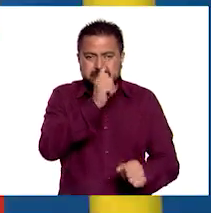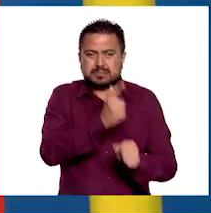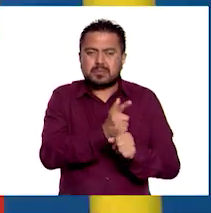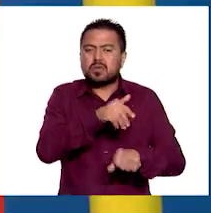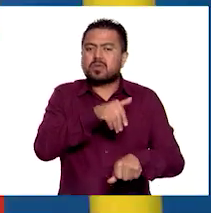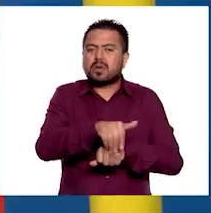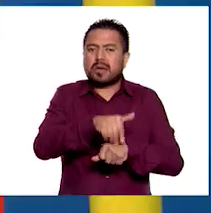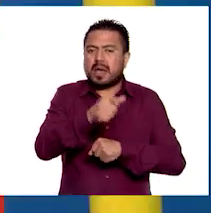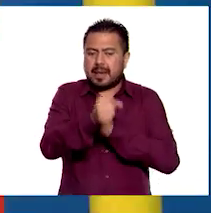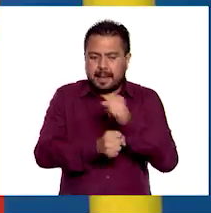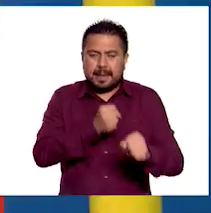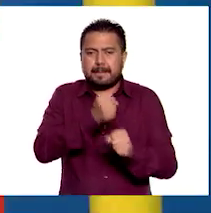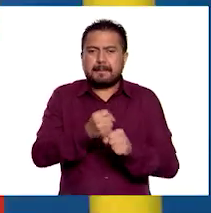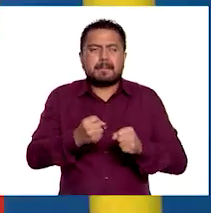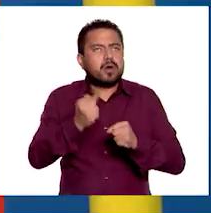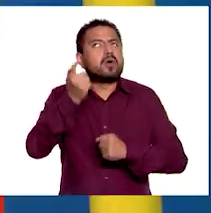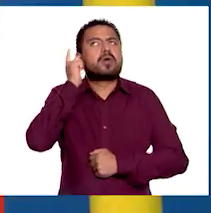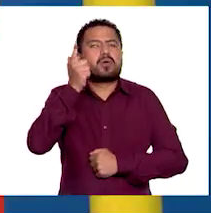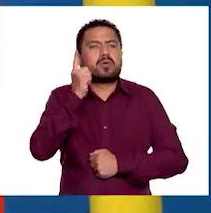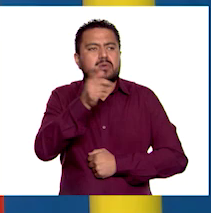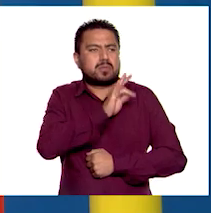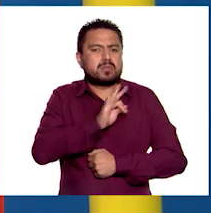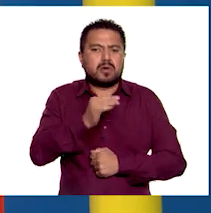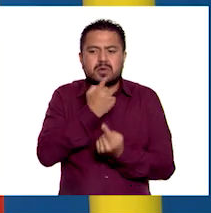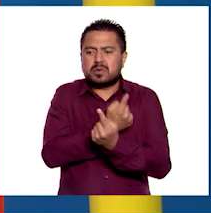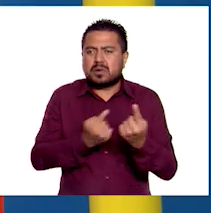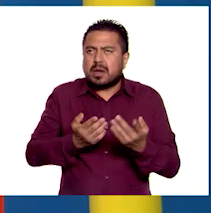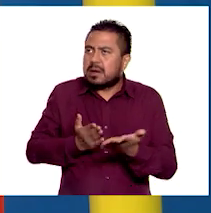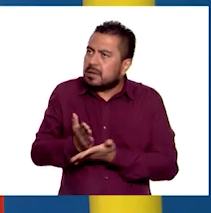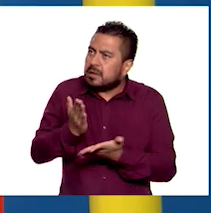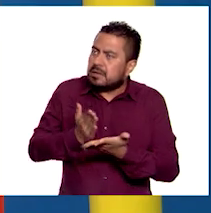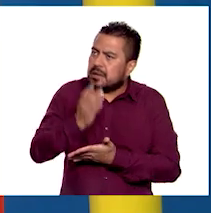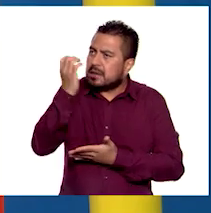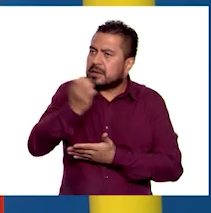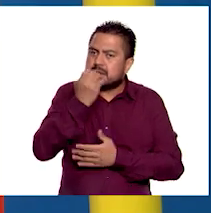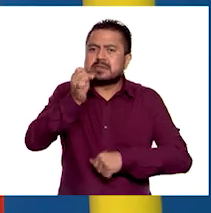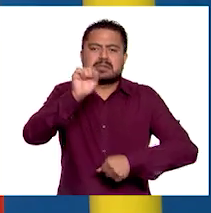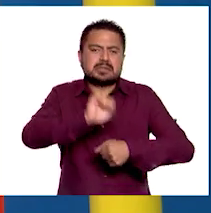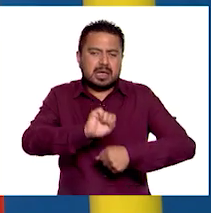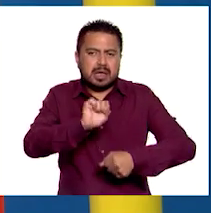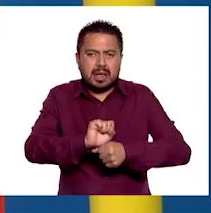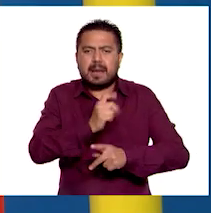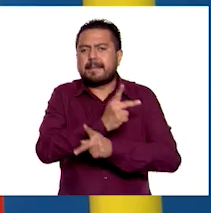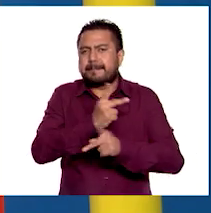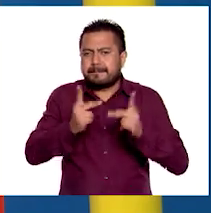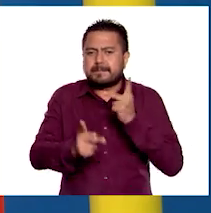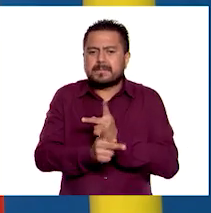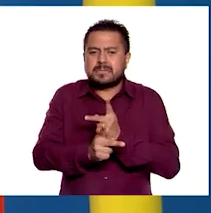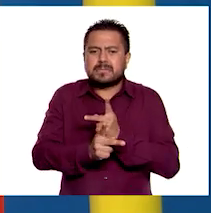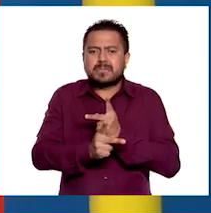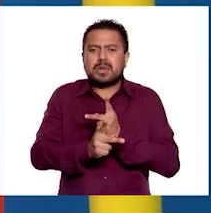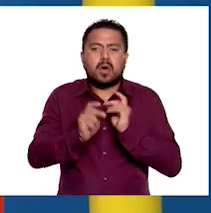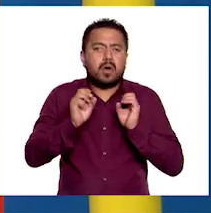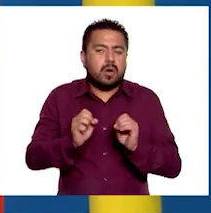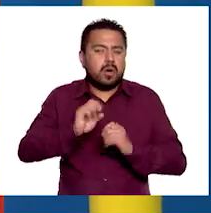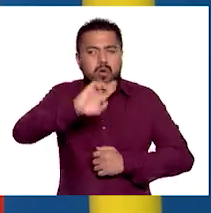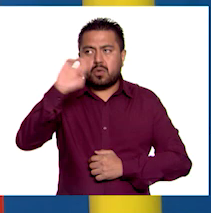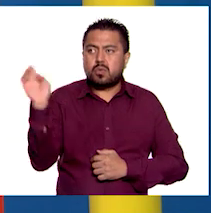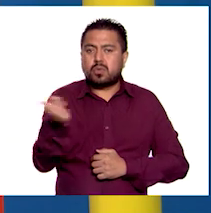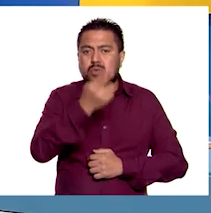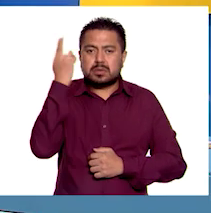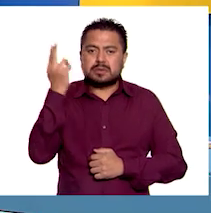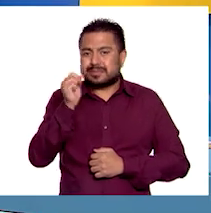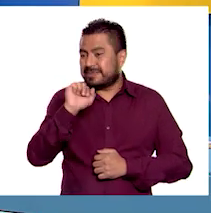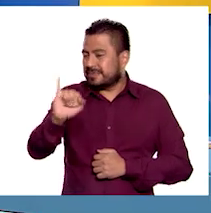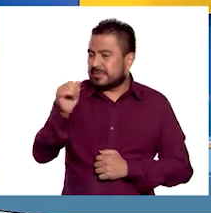el número de años que se espera que un niño acuda a la primaria, la secundaria, la preparatoria o la universidad.